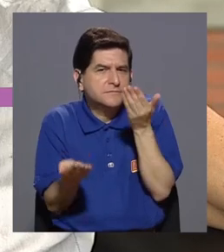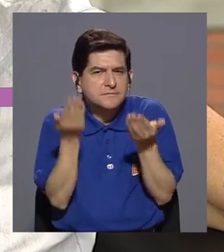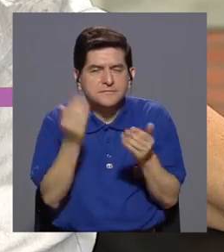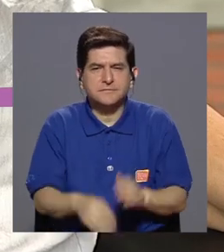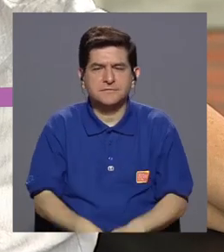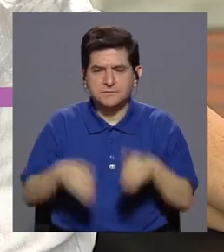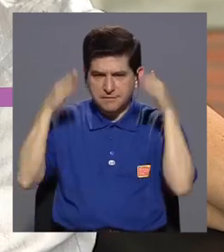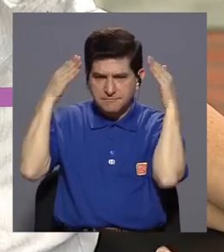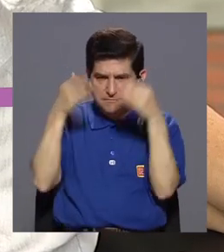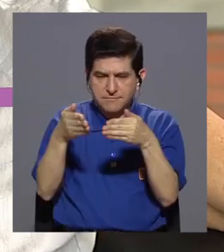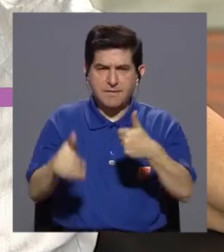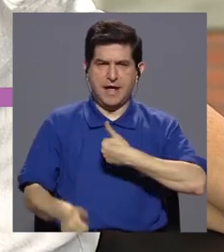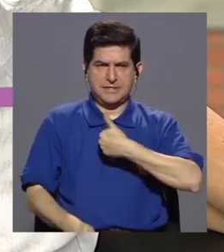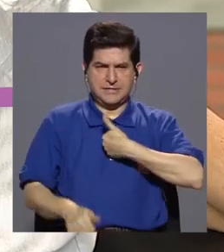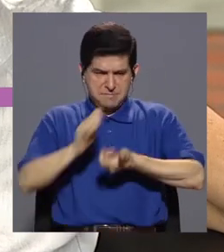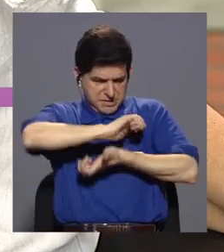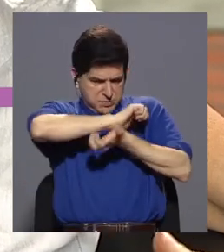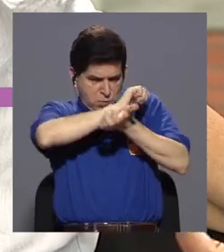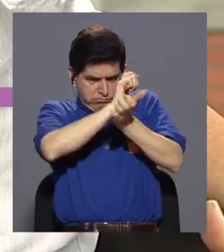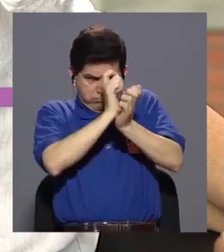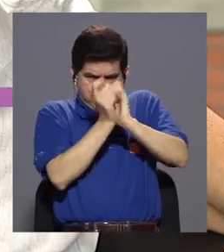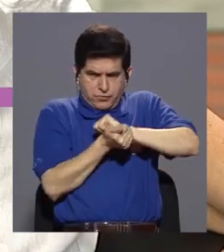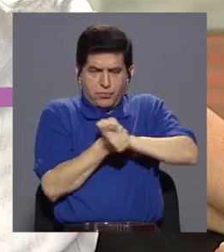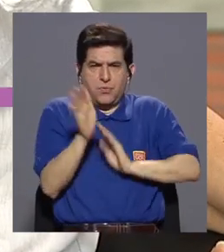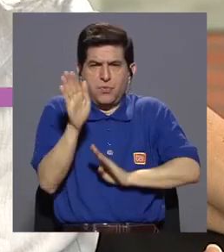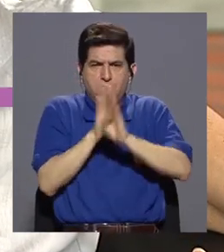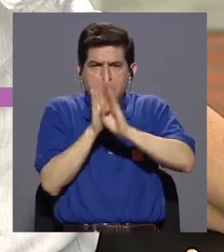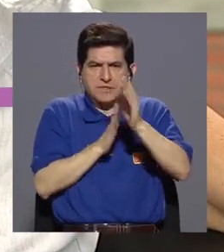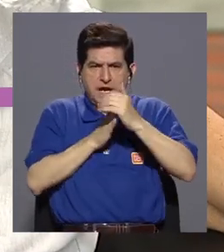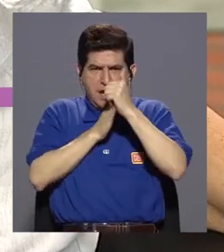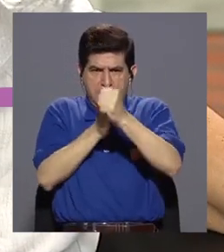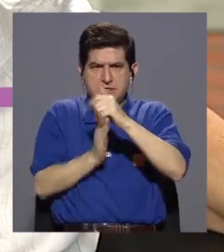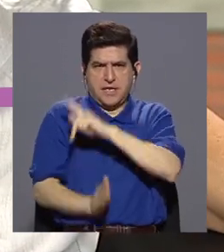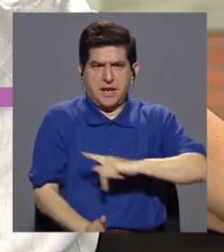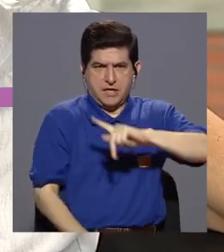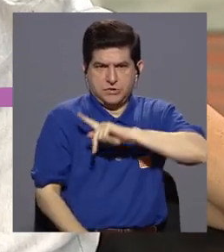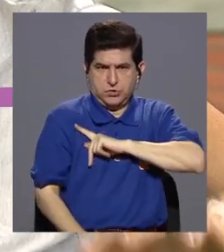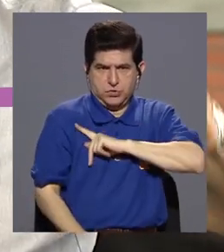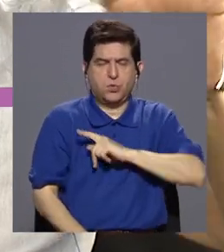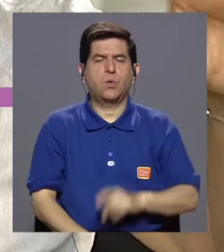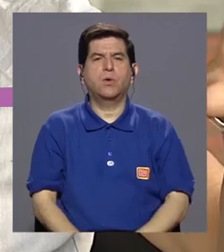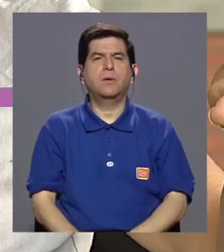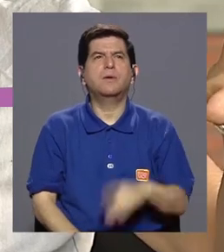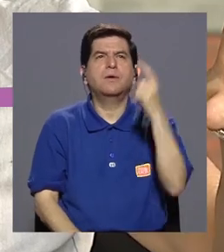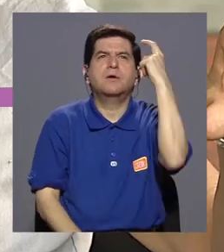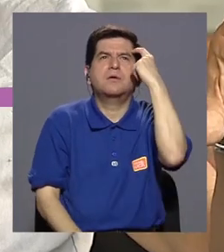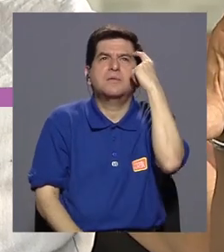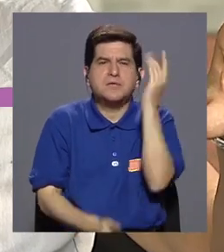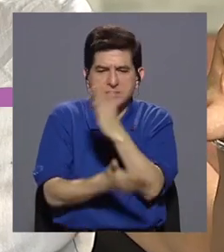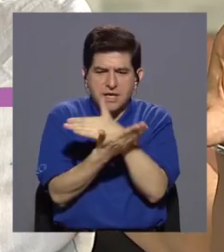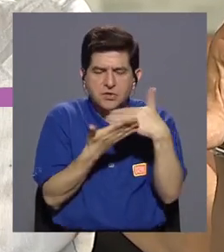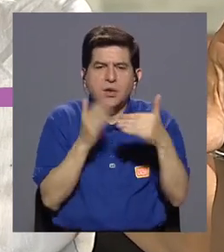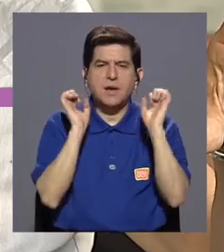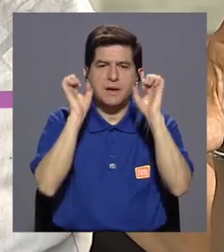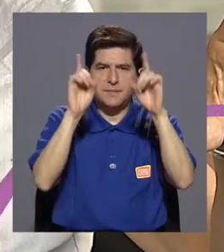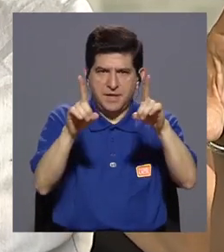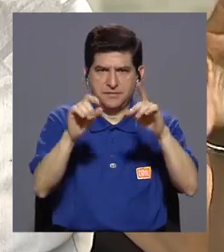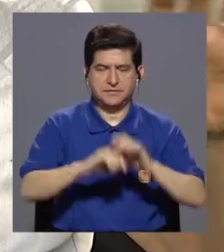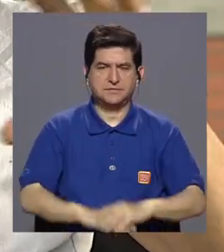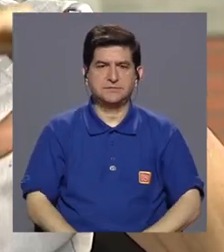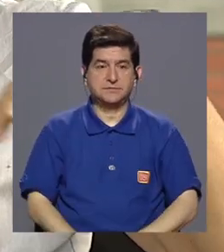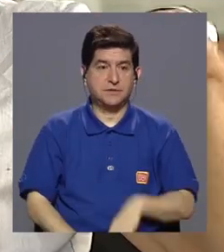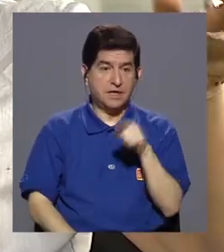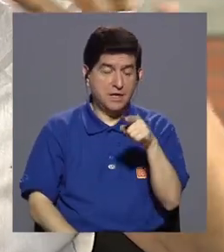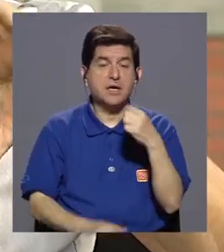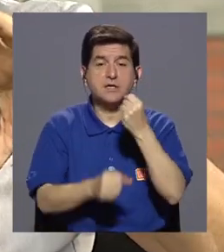hacia la autotransformación, hacia el desarrollo del liderazgo personal, hacia la parte educativa, y